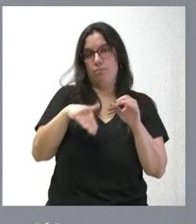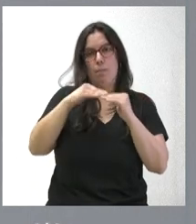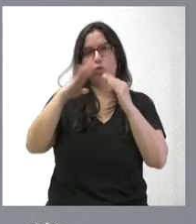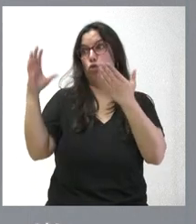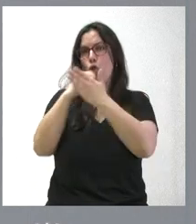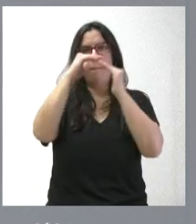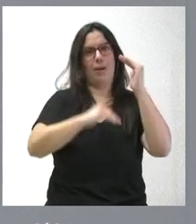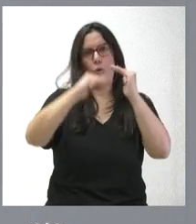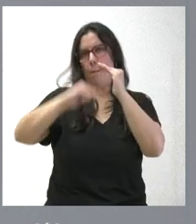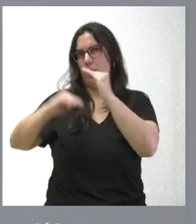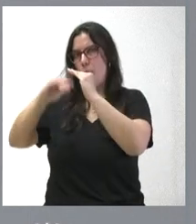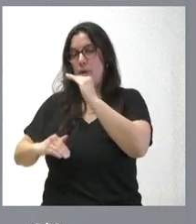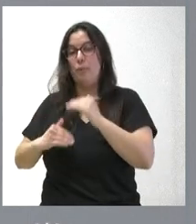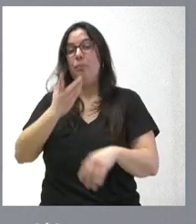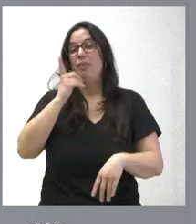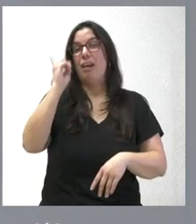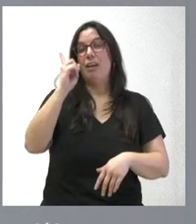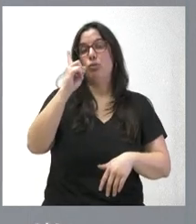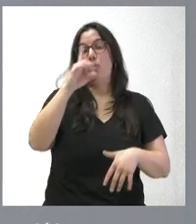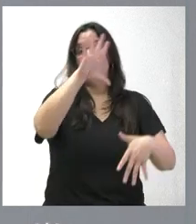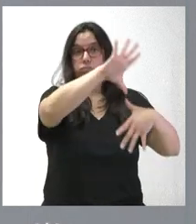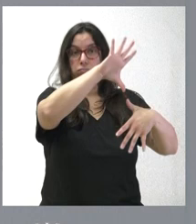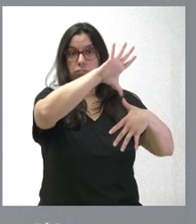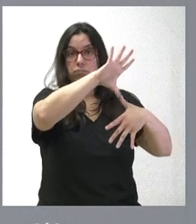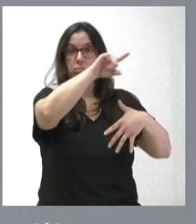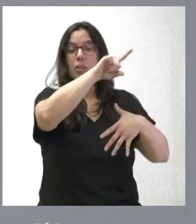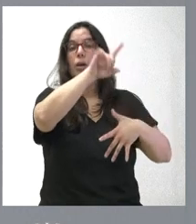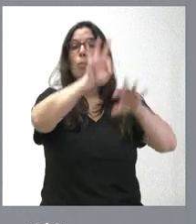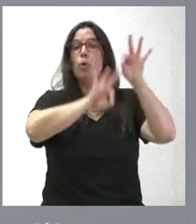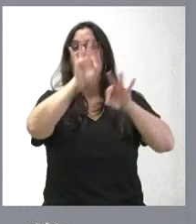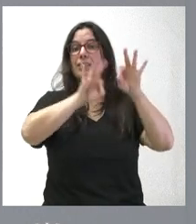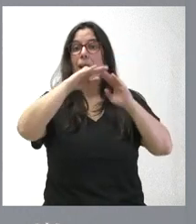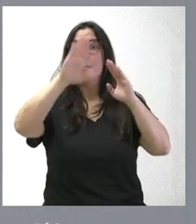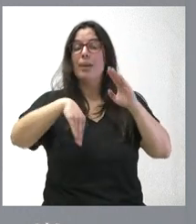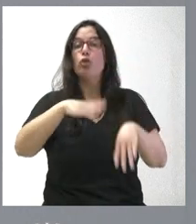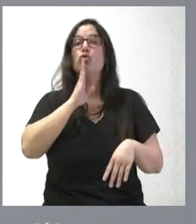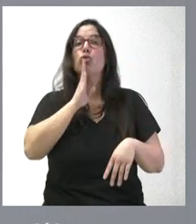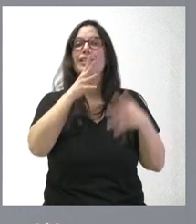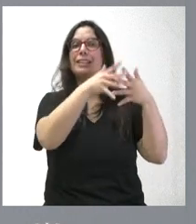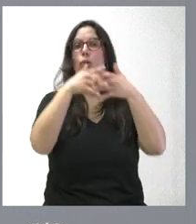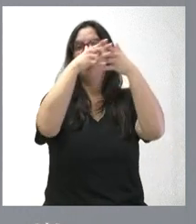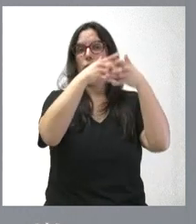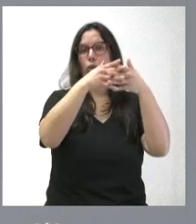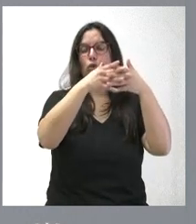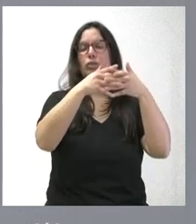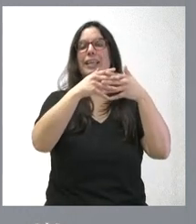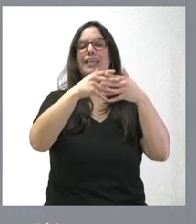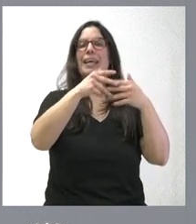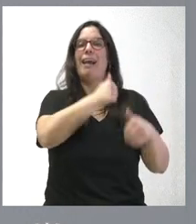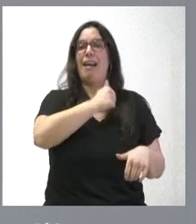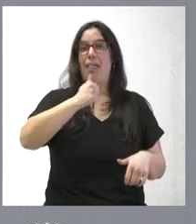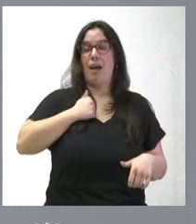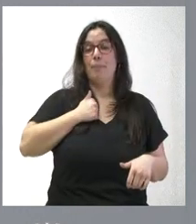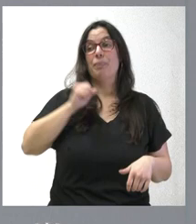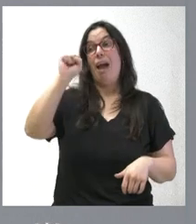caso de América, pues las tasas más bajas de natalidad se producen en Estados Unidos y Canadá. Y en el caso de Asia, las